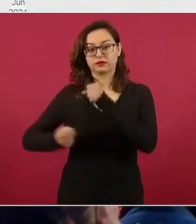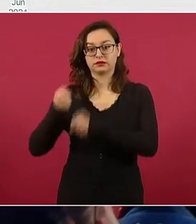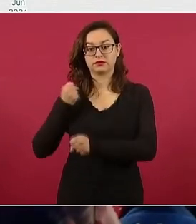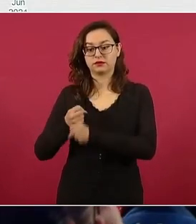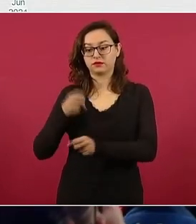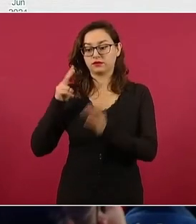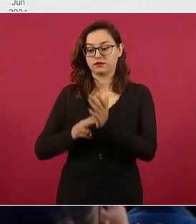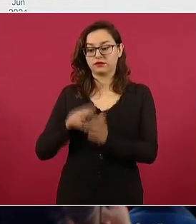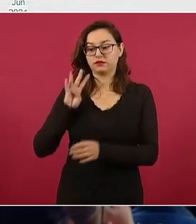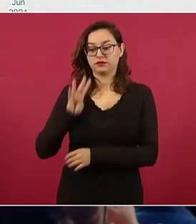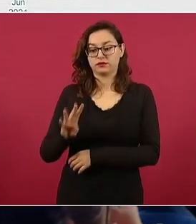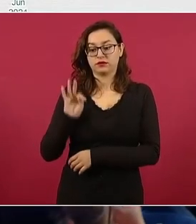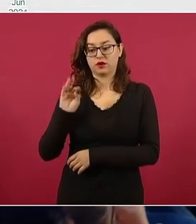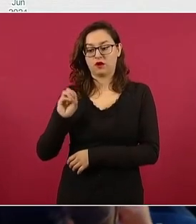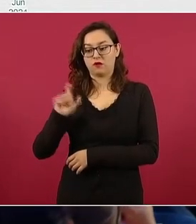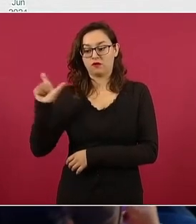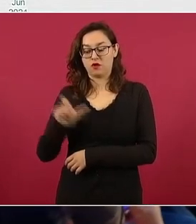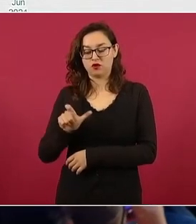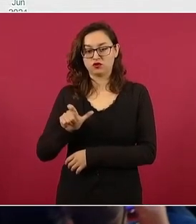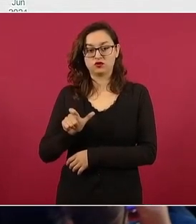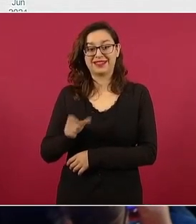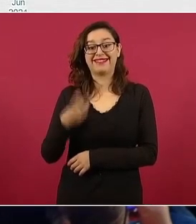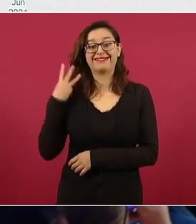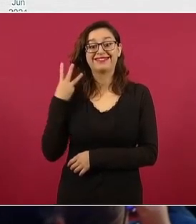cuatrocientos mil barriles diarios